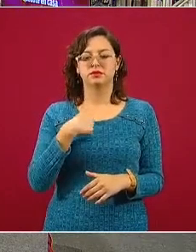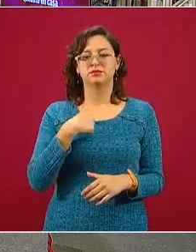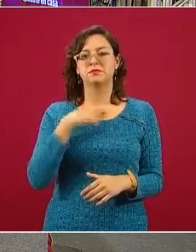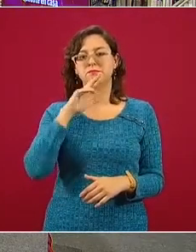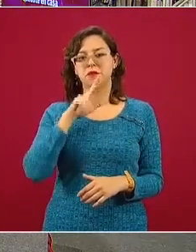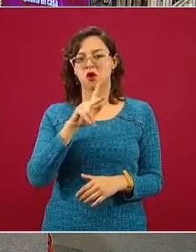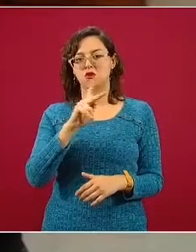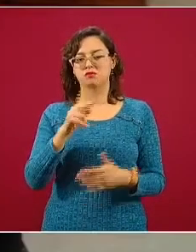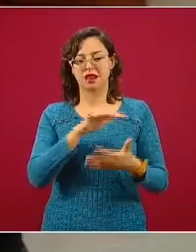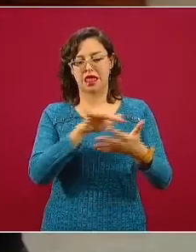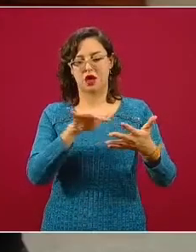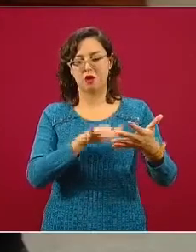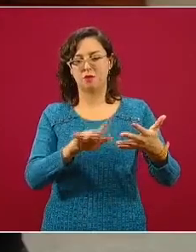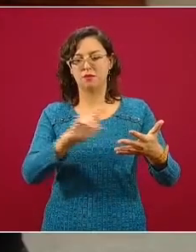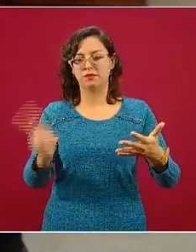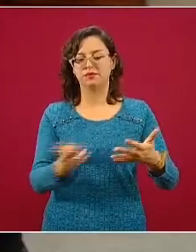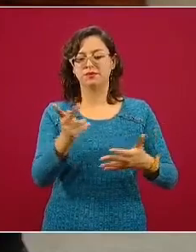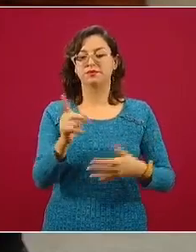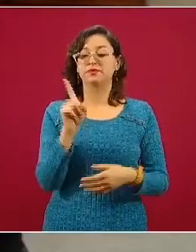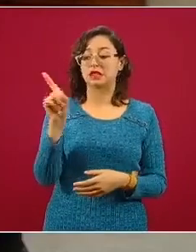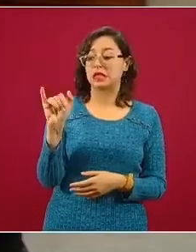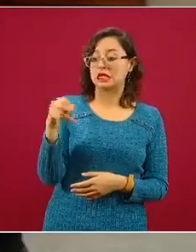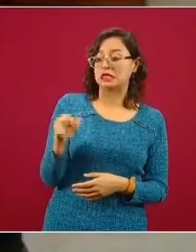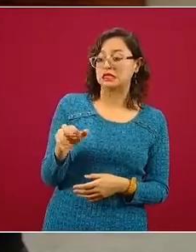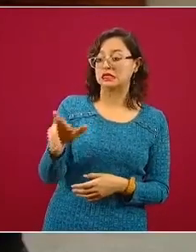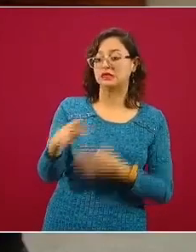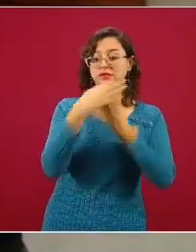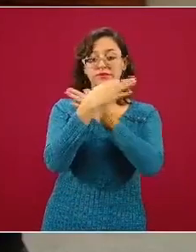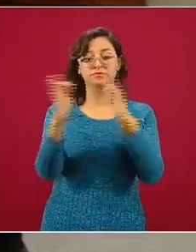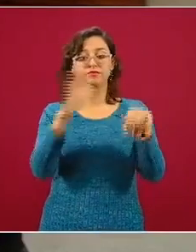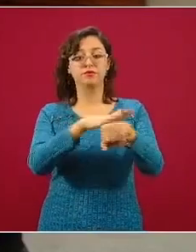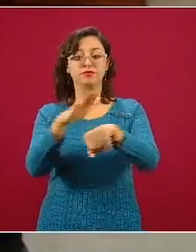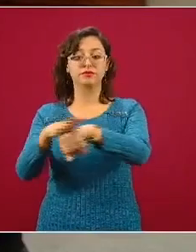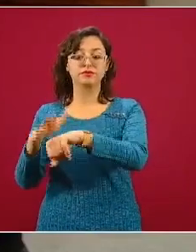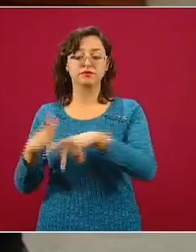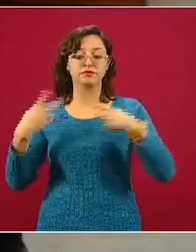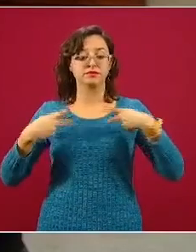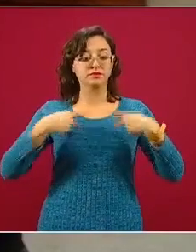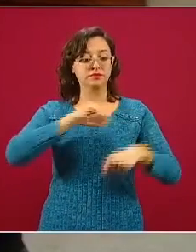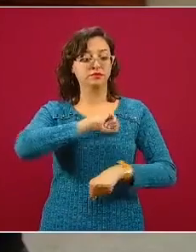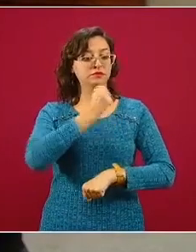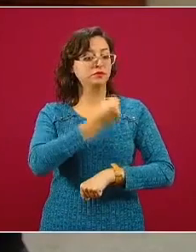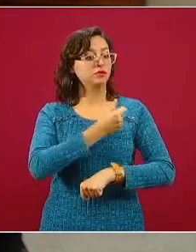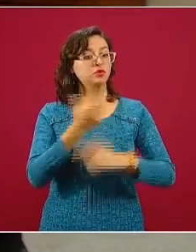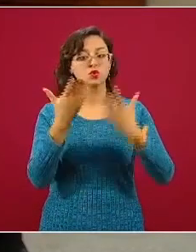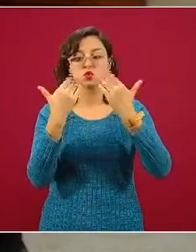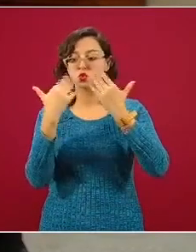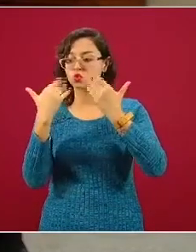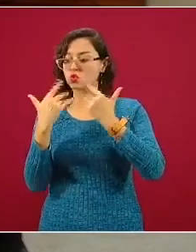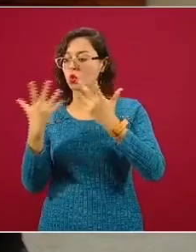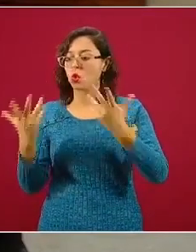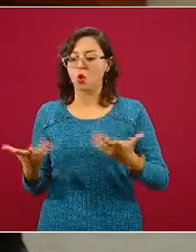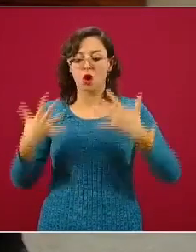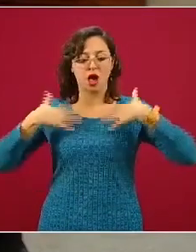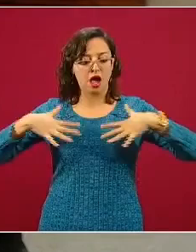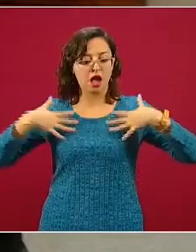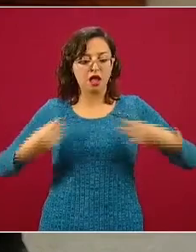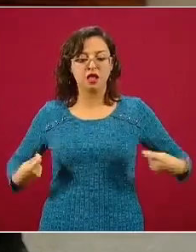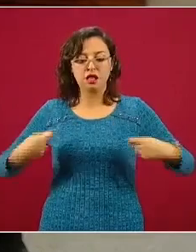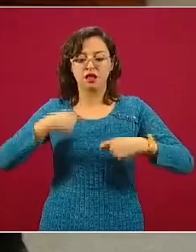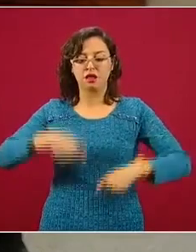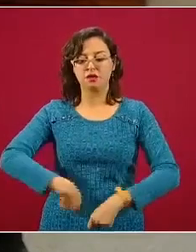A través de un comunicado en el INER, les dieron a conocer al personal de salud que ya no tienen equipo de protección, como uniformes